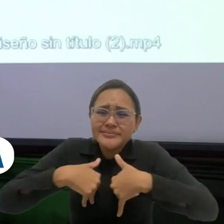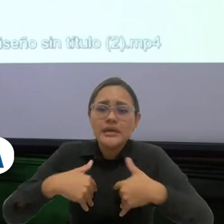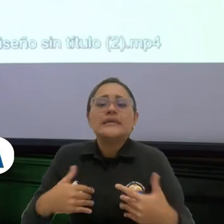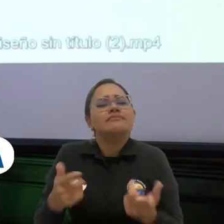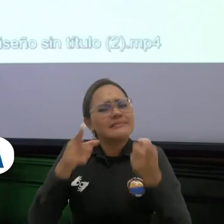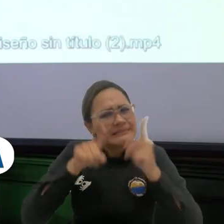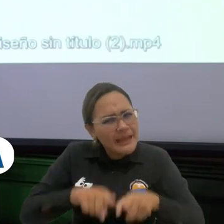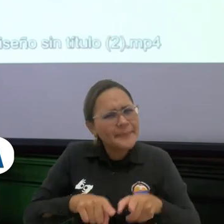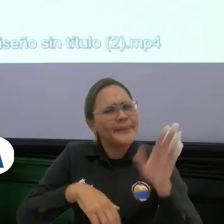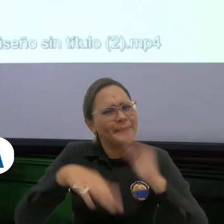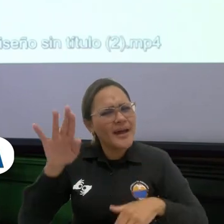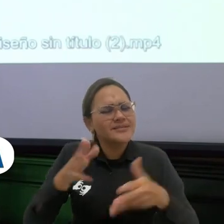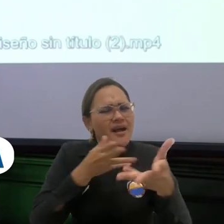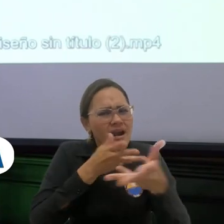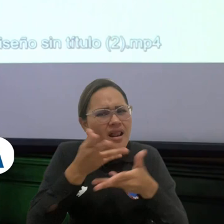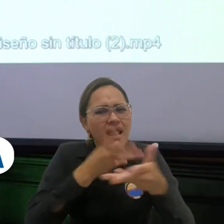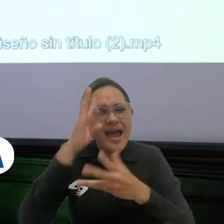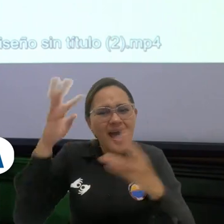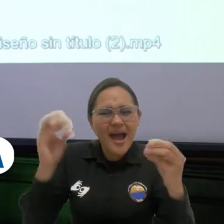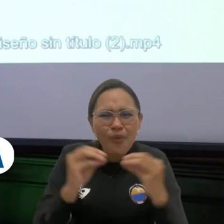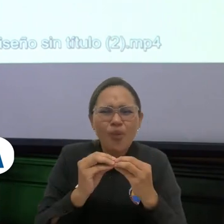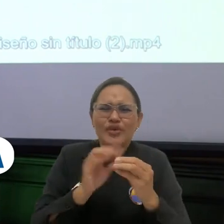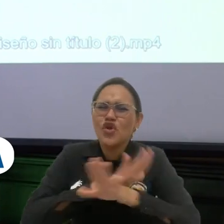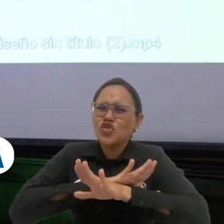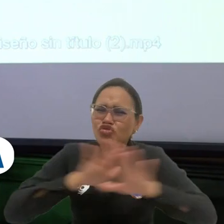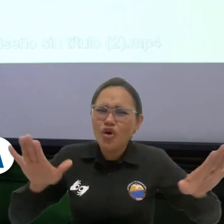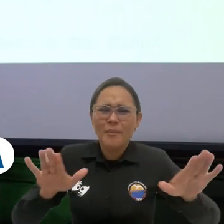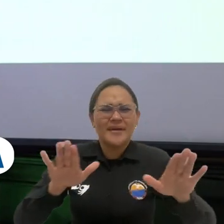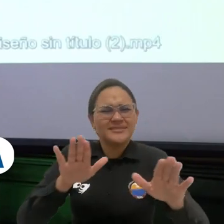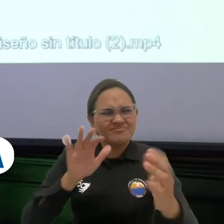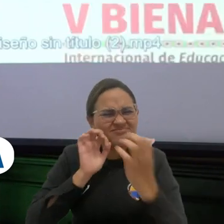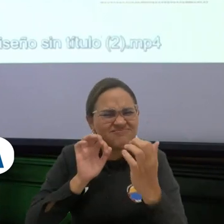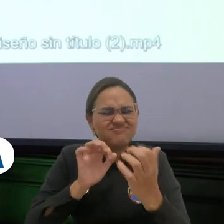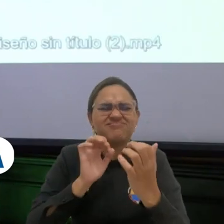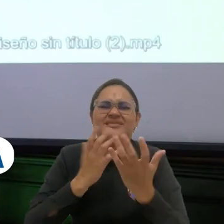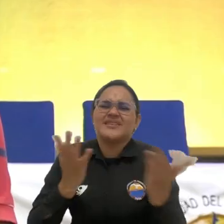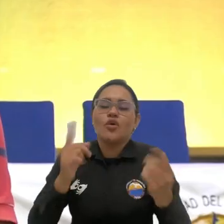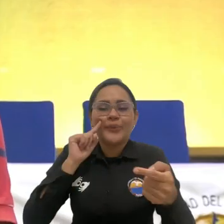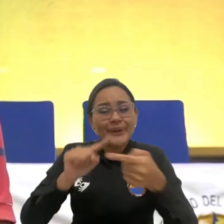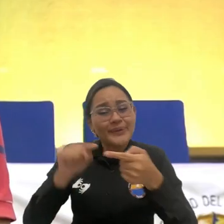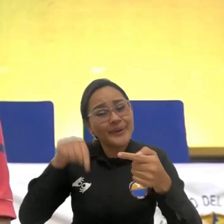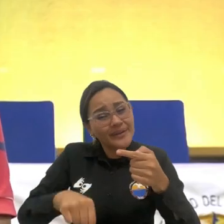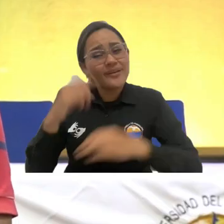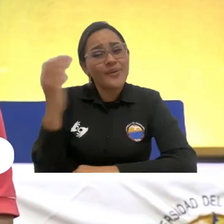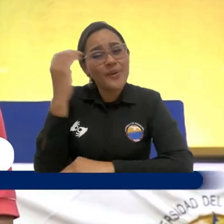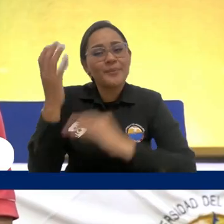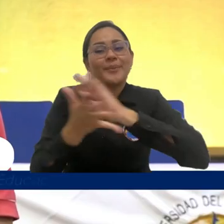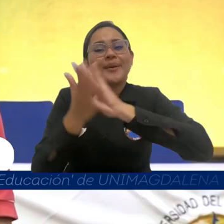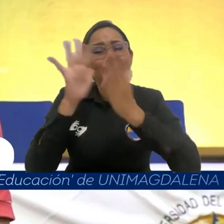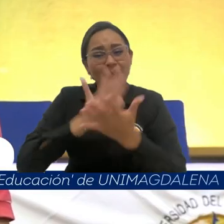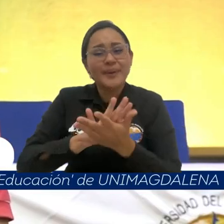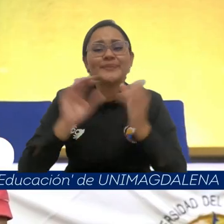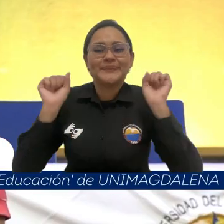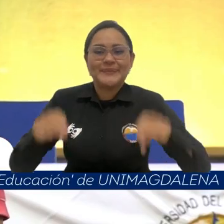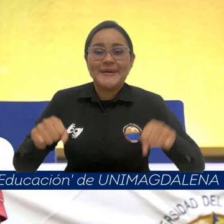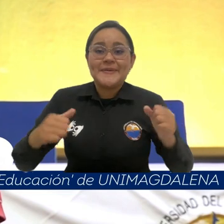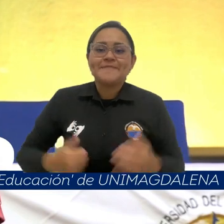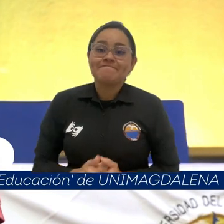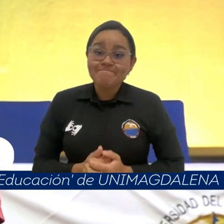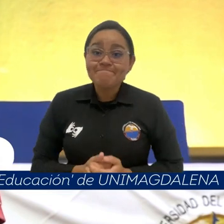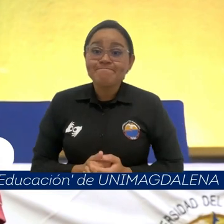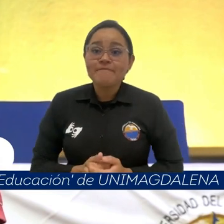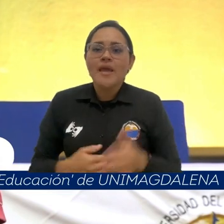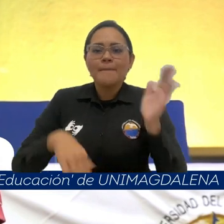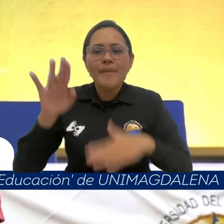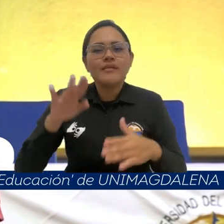acuerdos y a diálogos de cese al fuego y de acuerdos fundamentales para lograr la paz en nuestro país. Que de alguna manera se fortalezca el trabajo